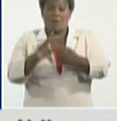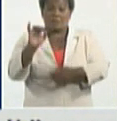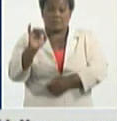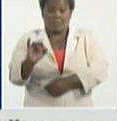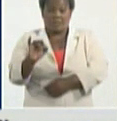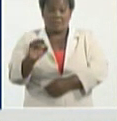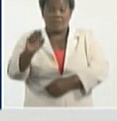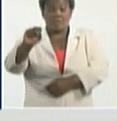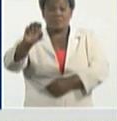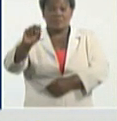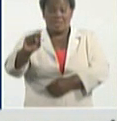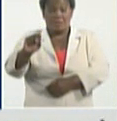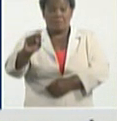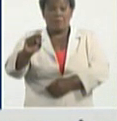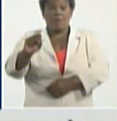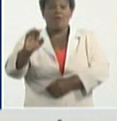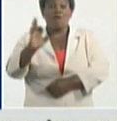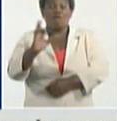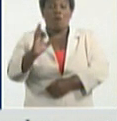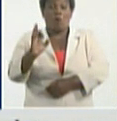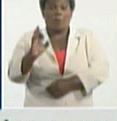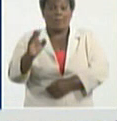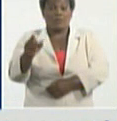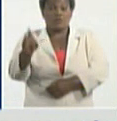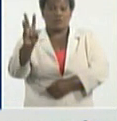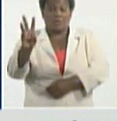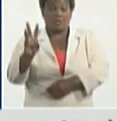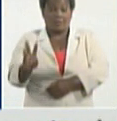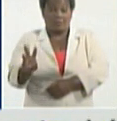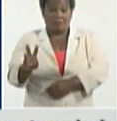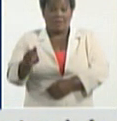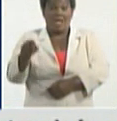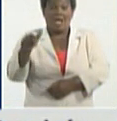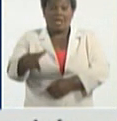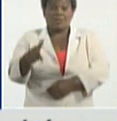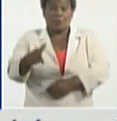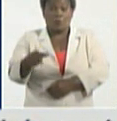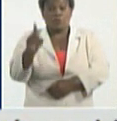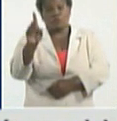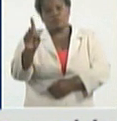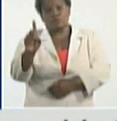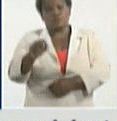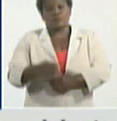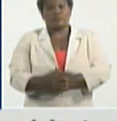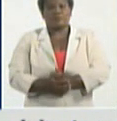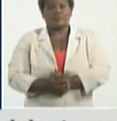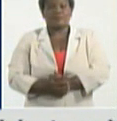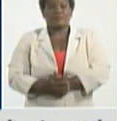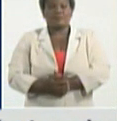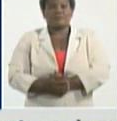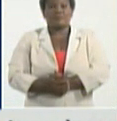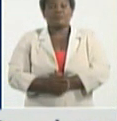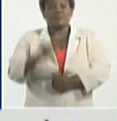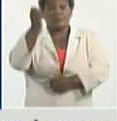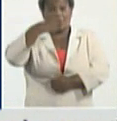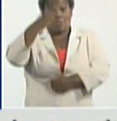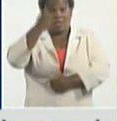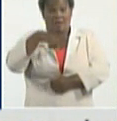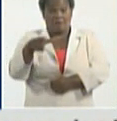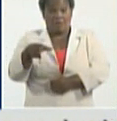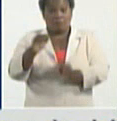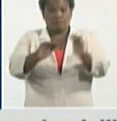La Cierta y Fomento 3, cada uno es Atibonico, un caso en el día de ayer. Ciego de Ávila